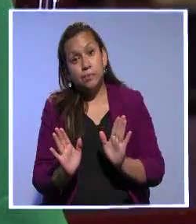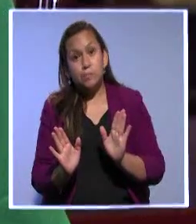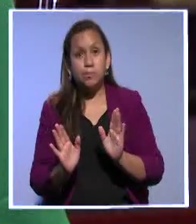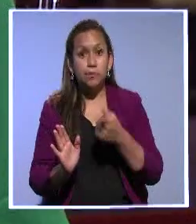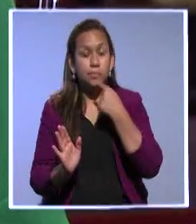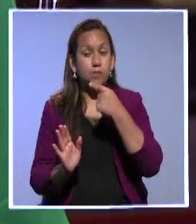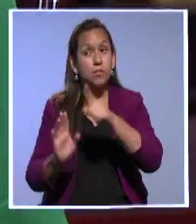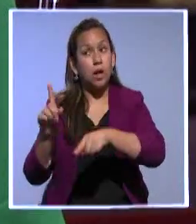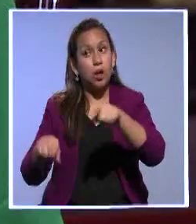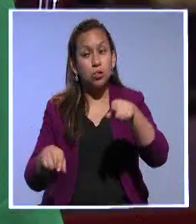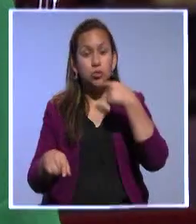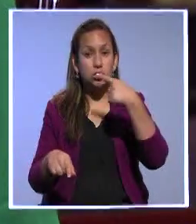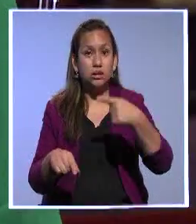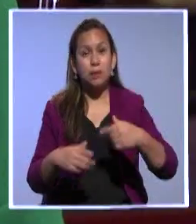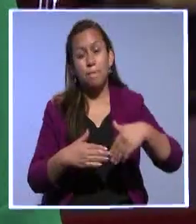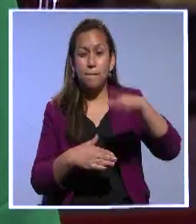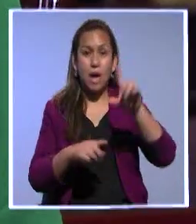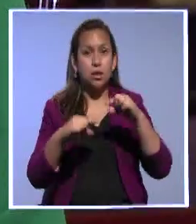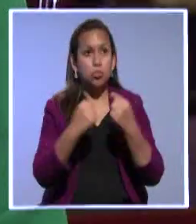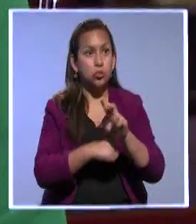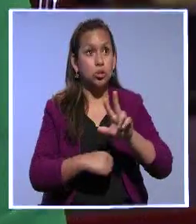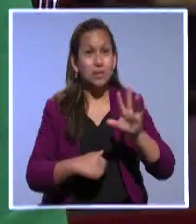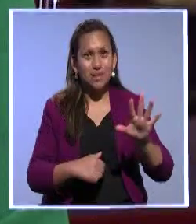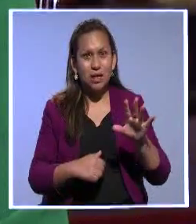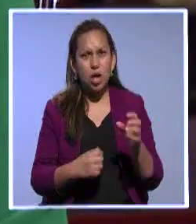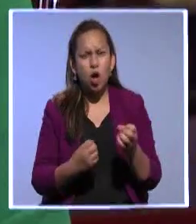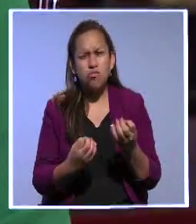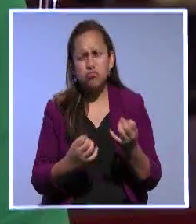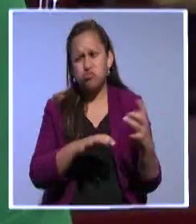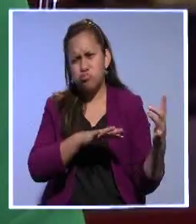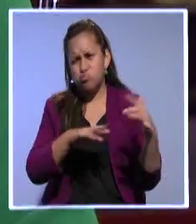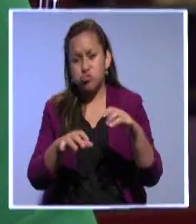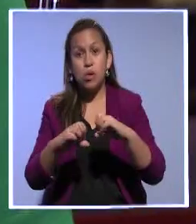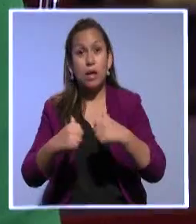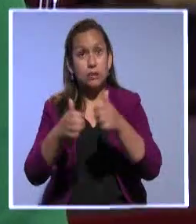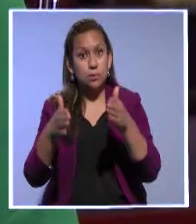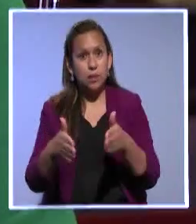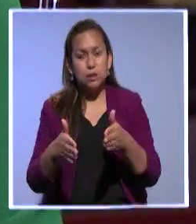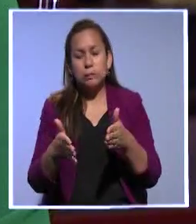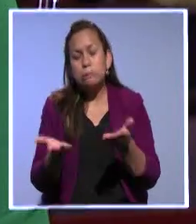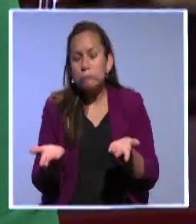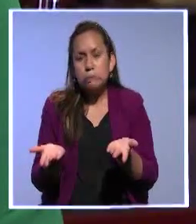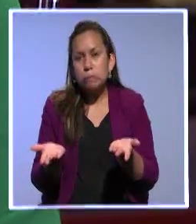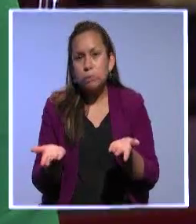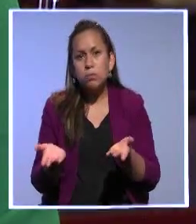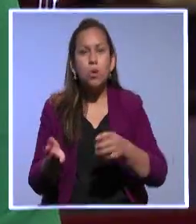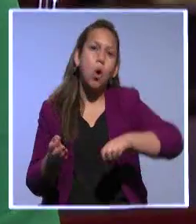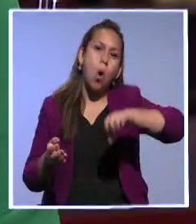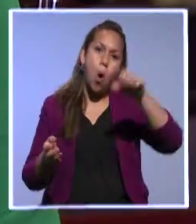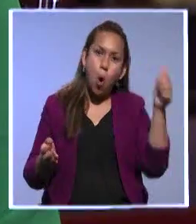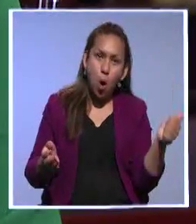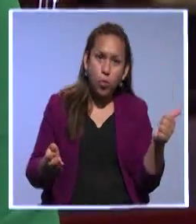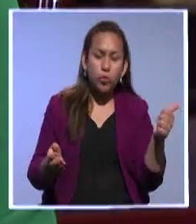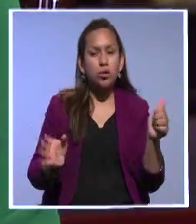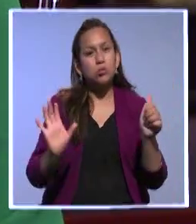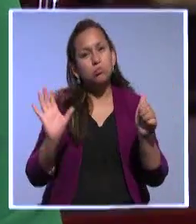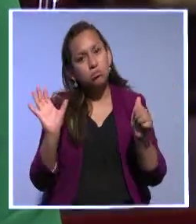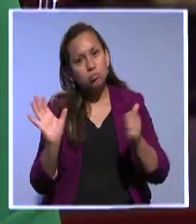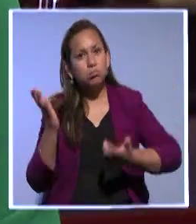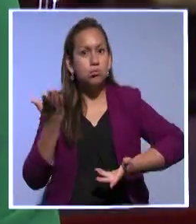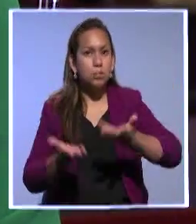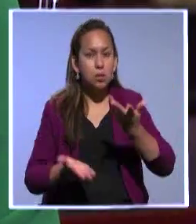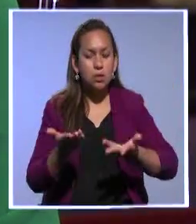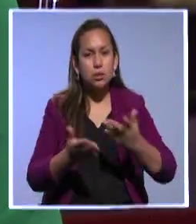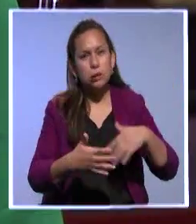legislativa nuevamente, sobre ello se han vertido diversos criterios y también hay mucha expectativa por lo que serán los retos que